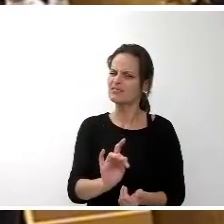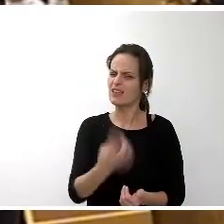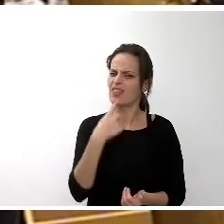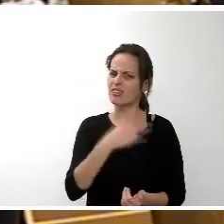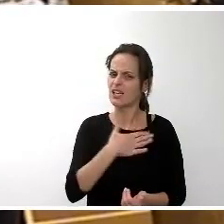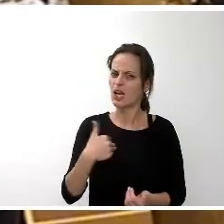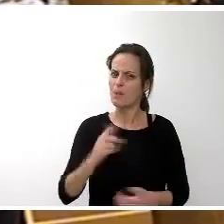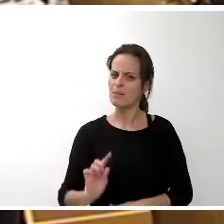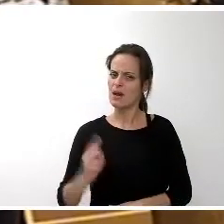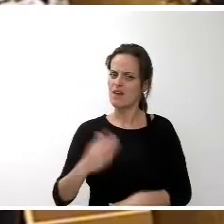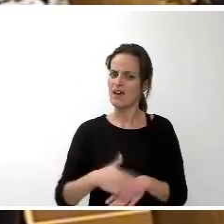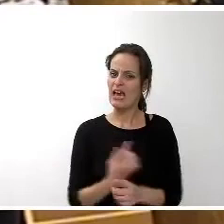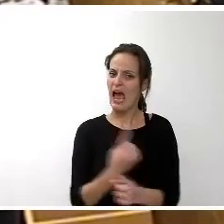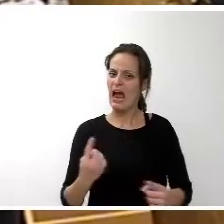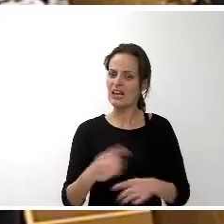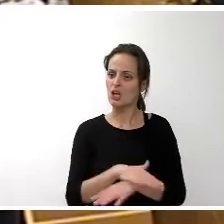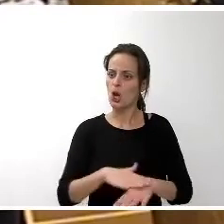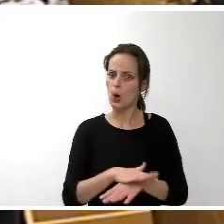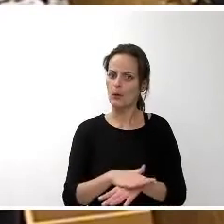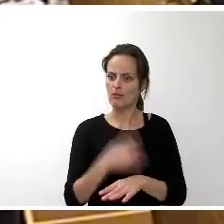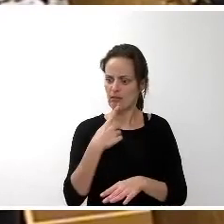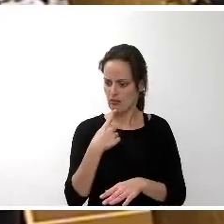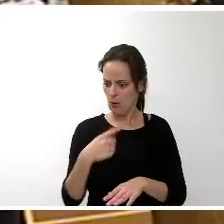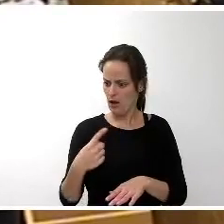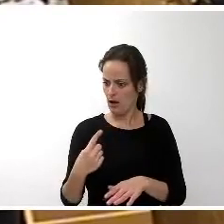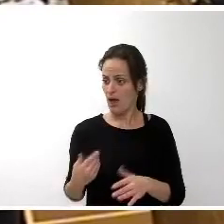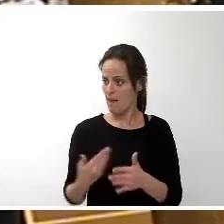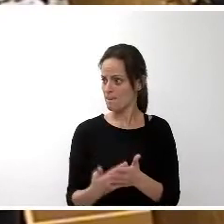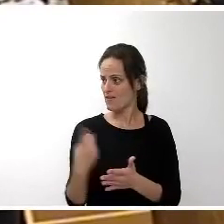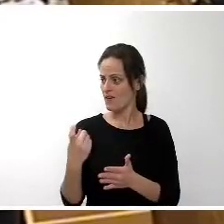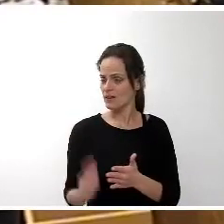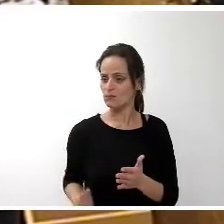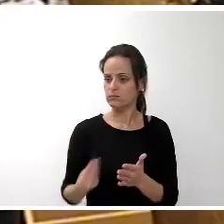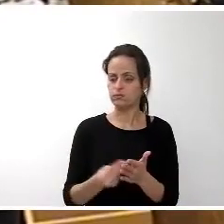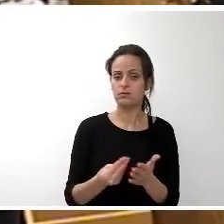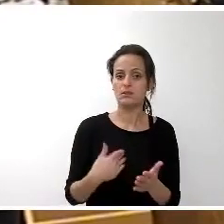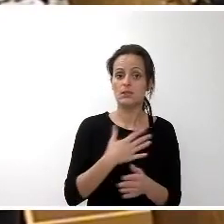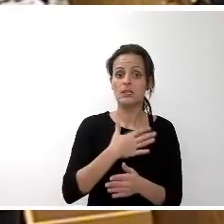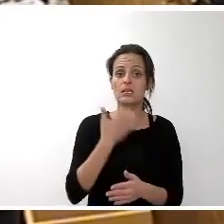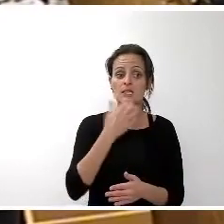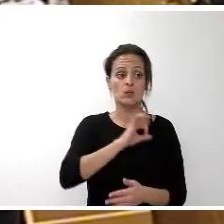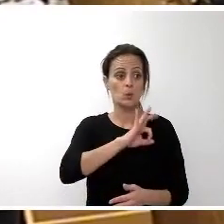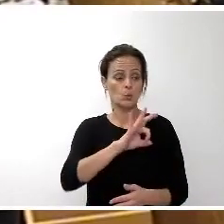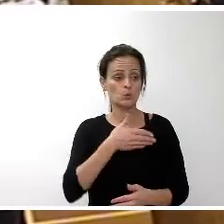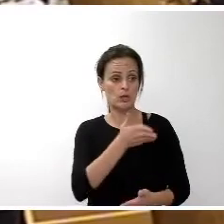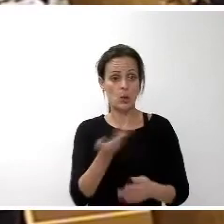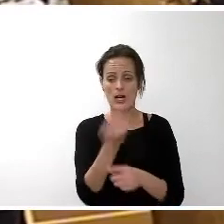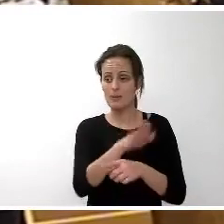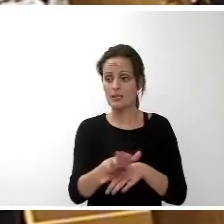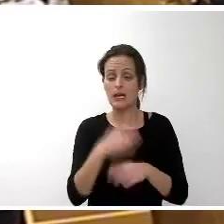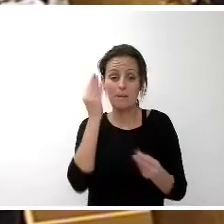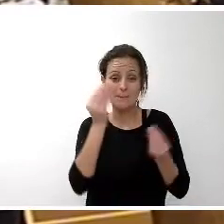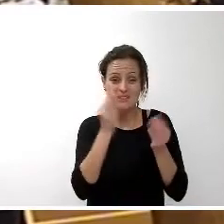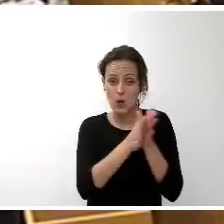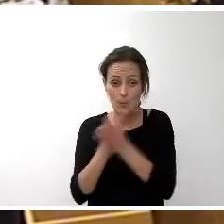que veo que alguien del gobierno echa en falta una enmienda digo yo porque no la presentó usted y se autoenmendó si considera que sus compañeros han hecho una mala